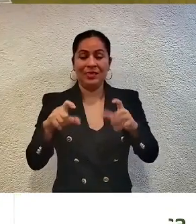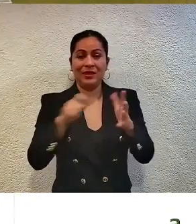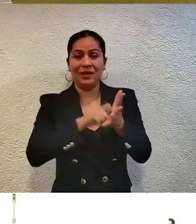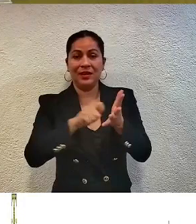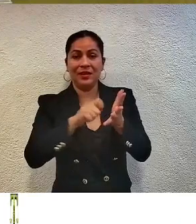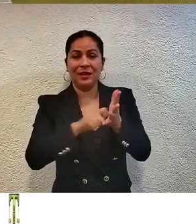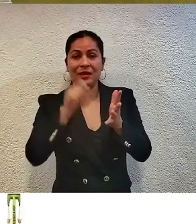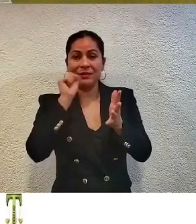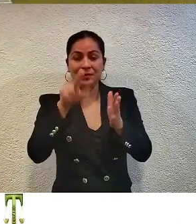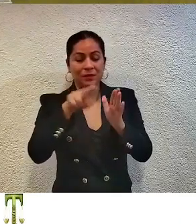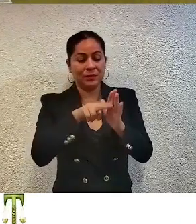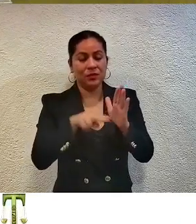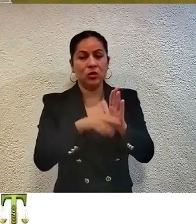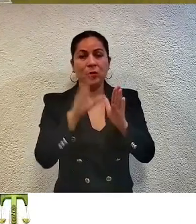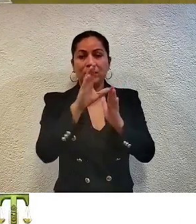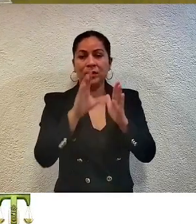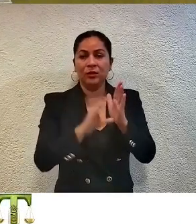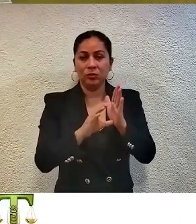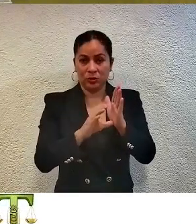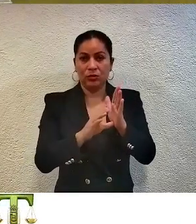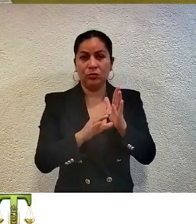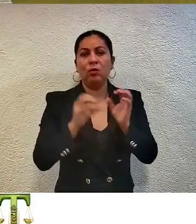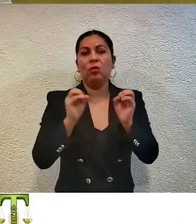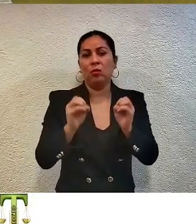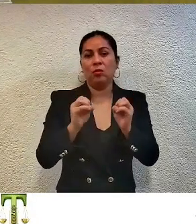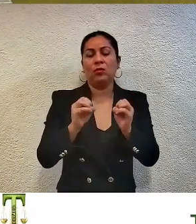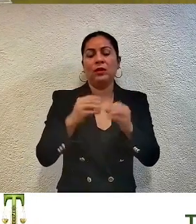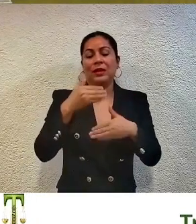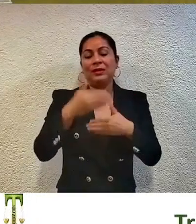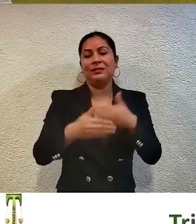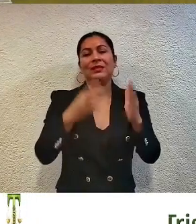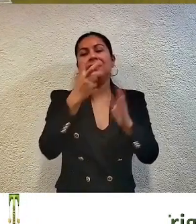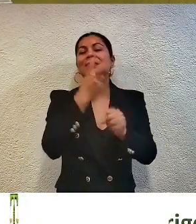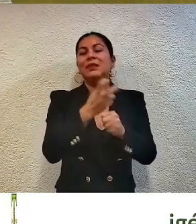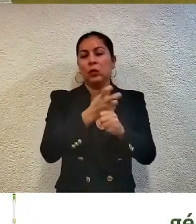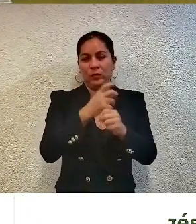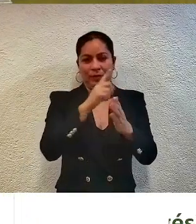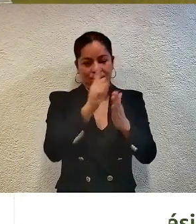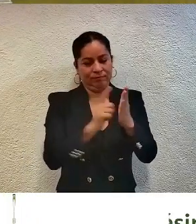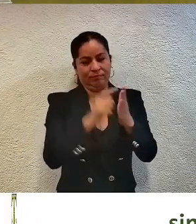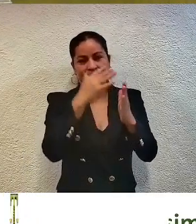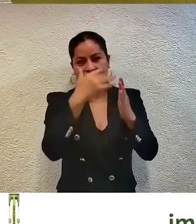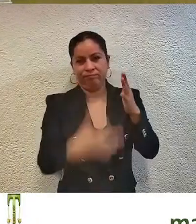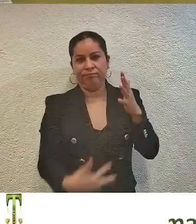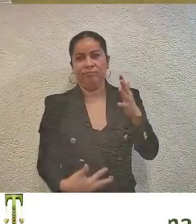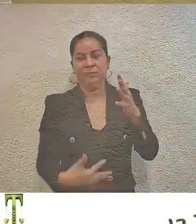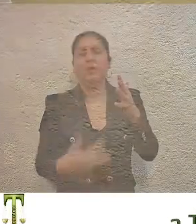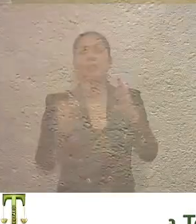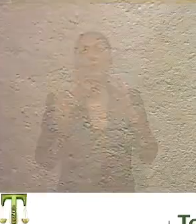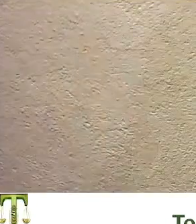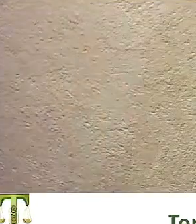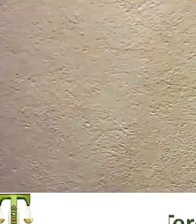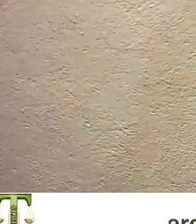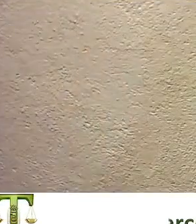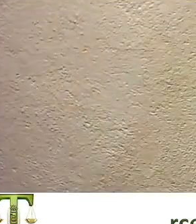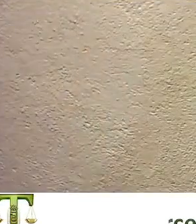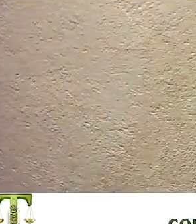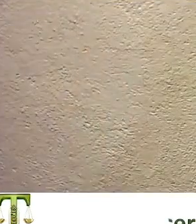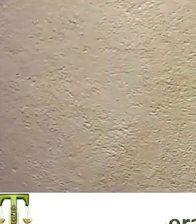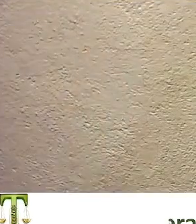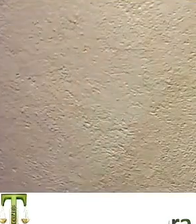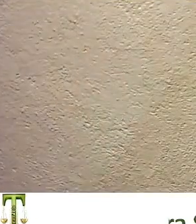normas constitucionales o en el de sus disposiciones transitorias. Por ello, este tribunal electoral estima